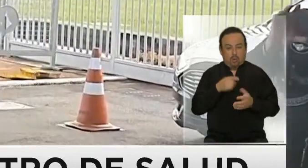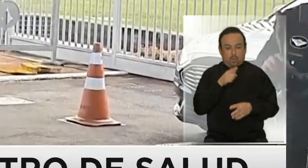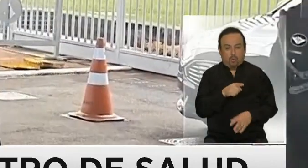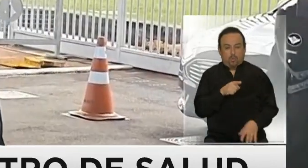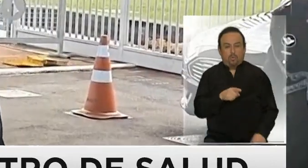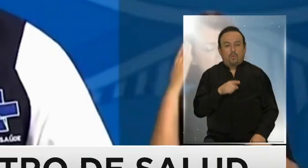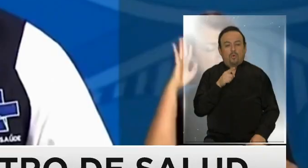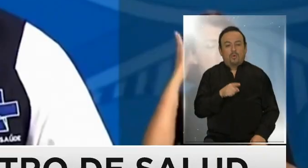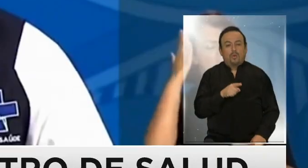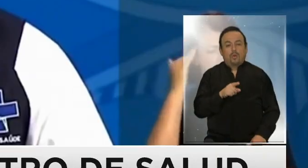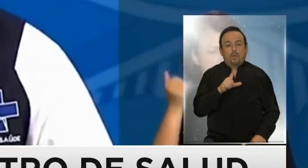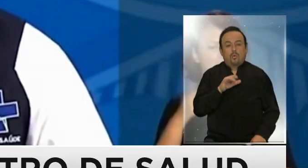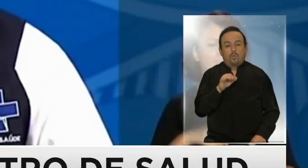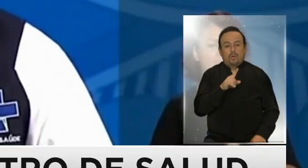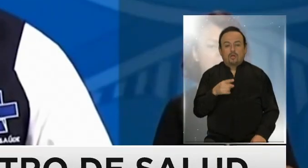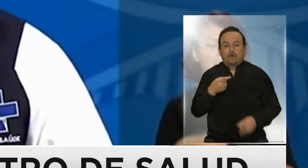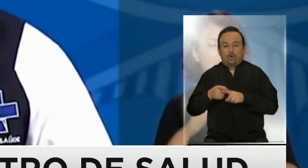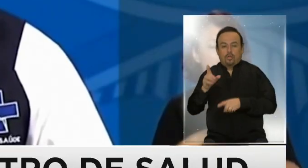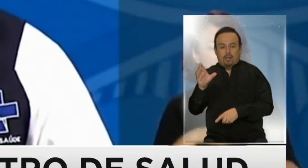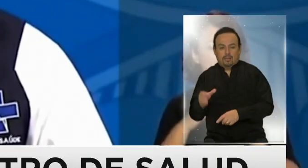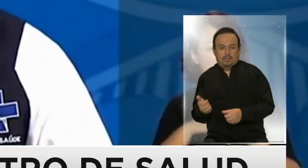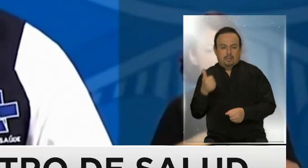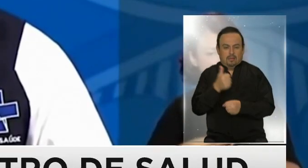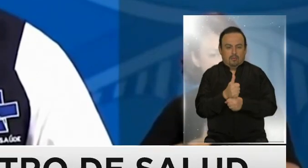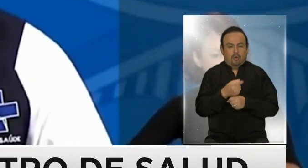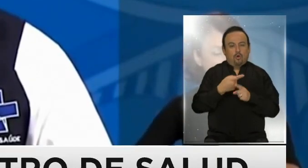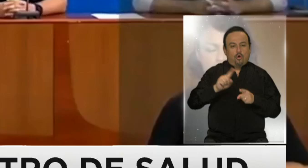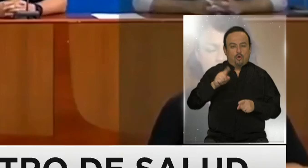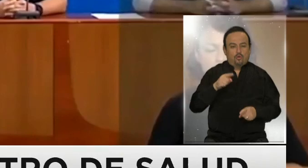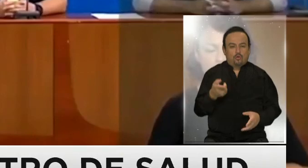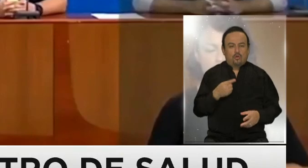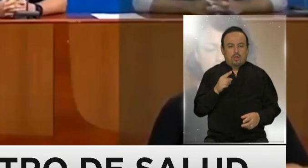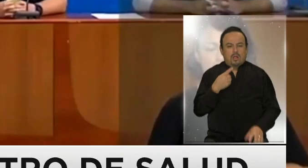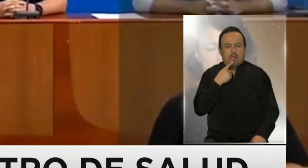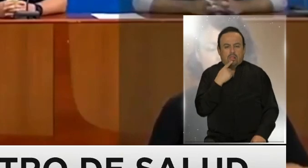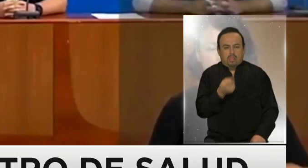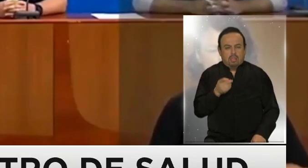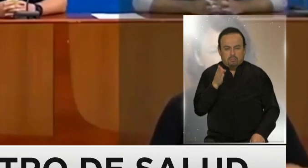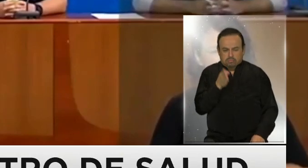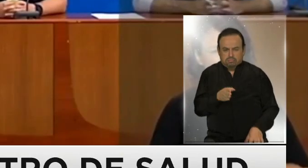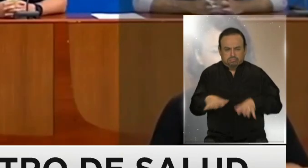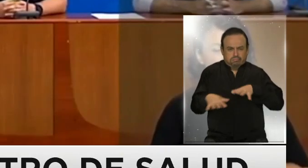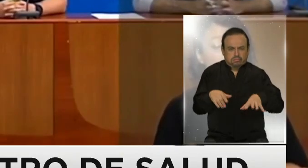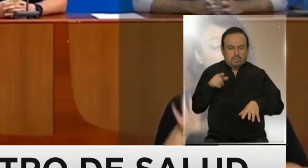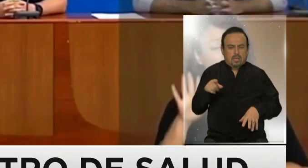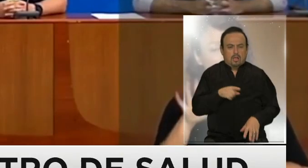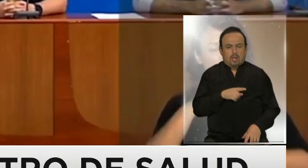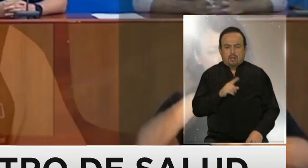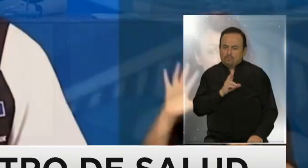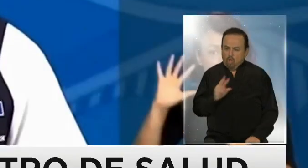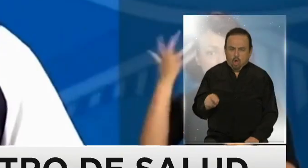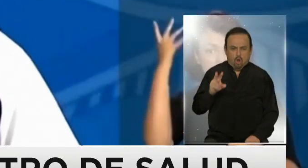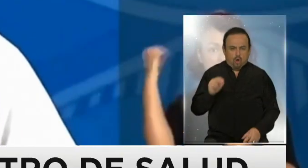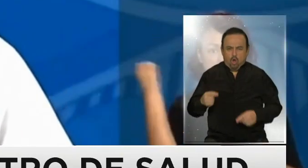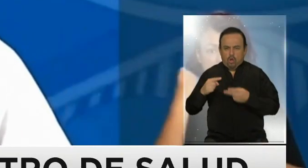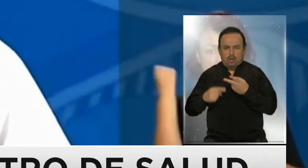Luis Enrique Mandetta sería reemplazado la tarde de este lunes por contradecir la estrategia del mandatario brasileño.